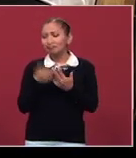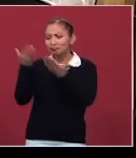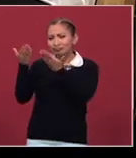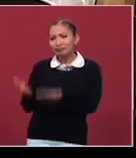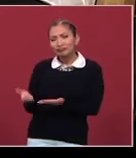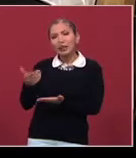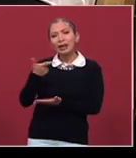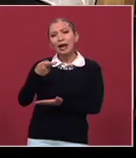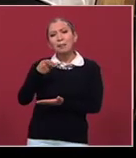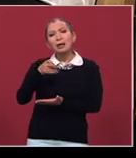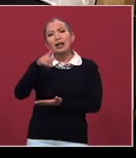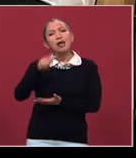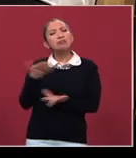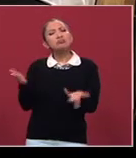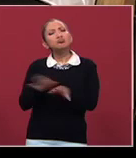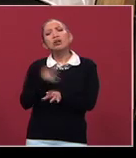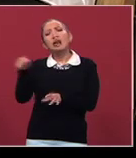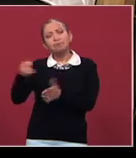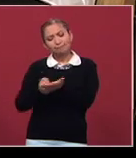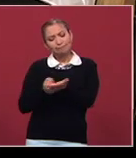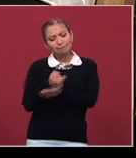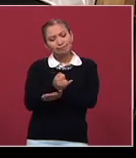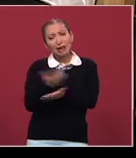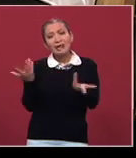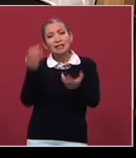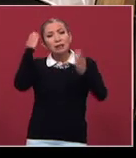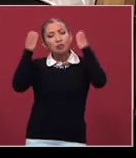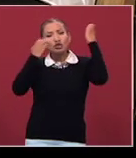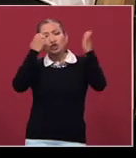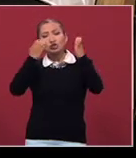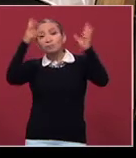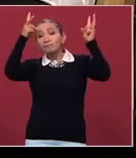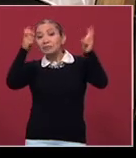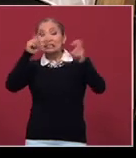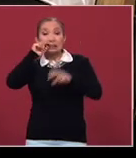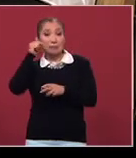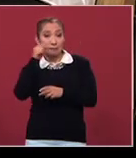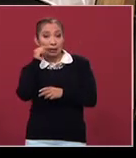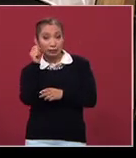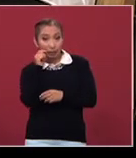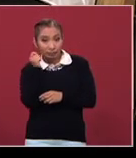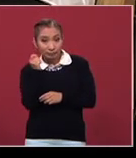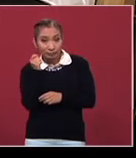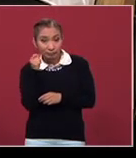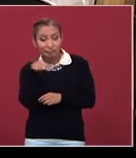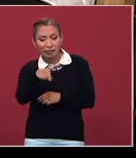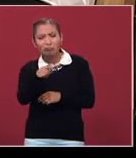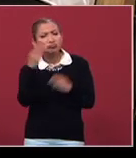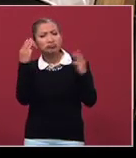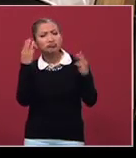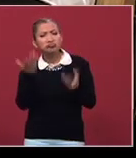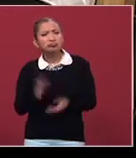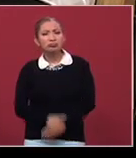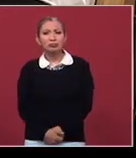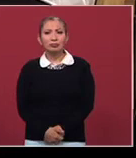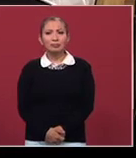contigo, Gabriela, por qué deciden hacer una exposición sobre Zapata en este museo.